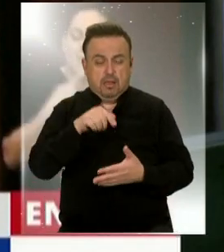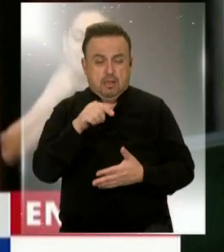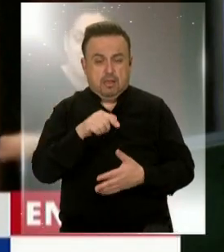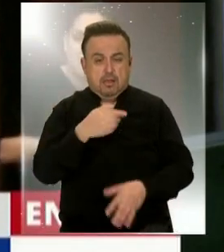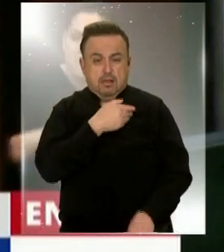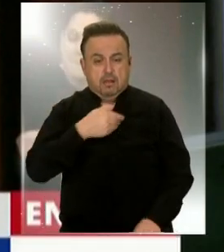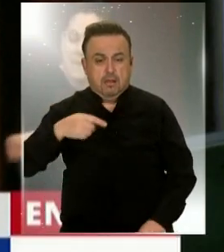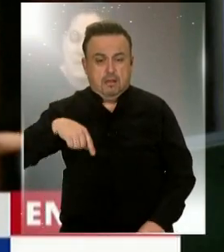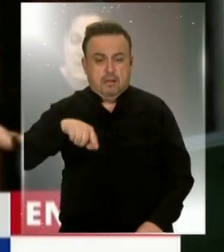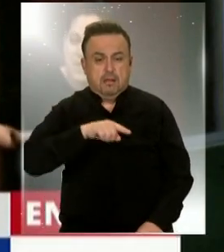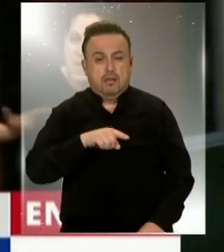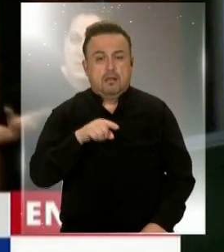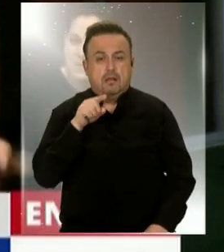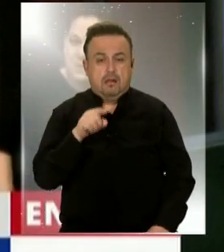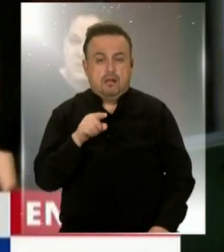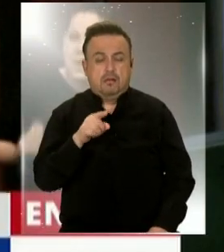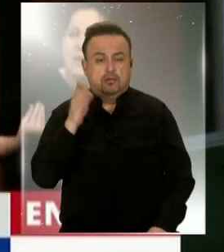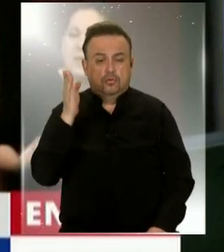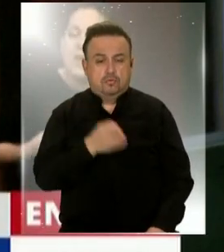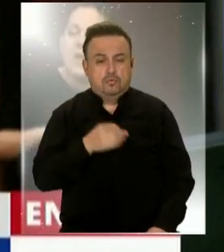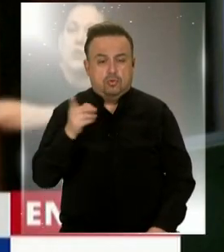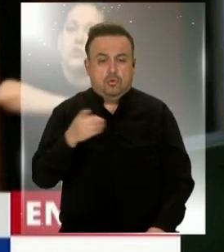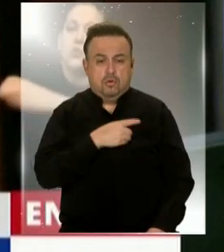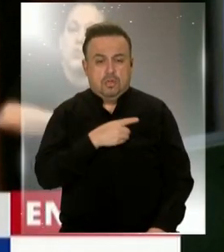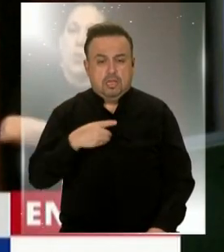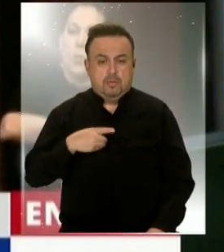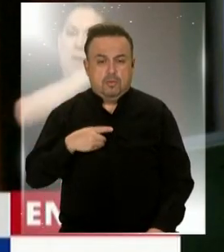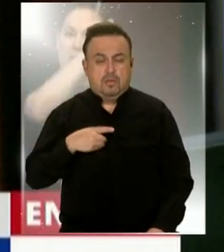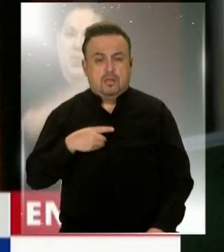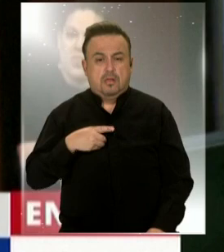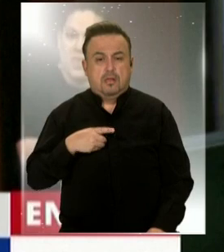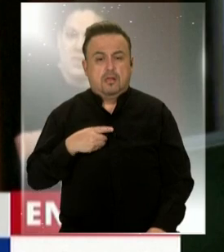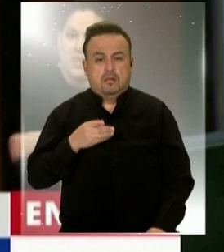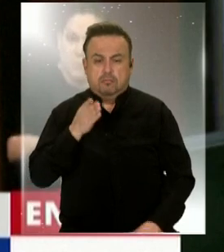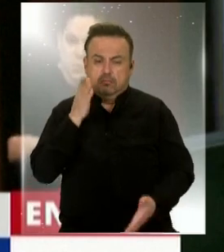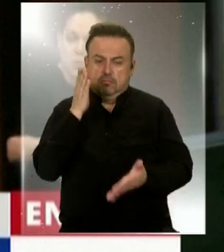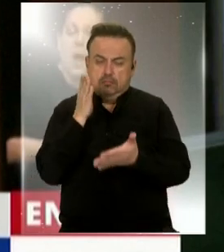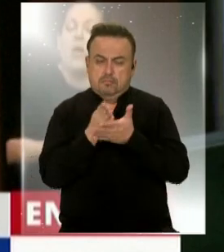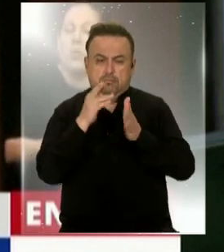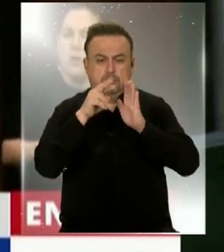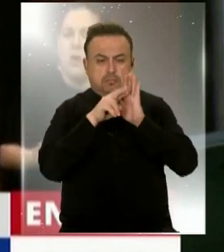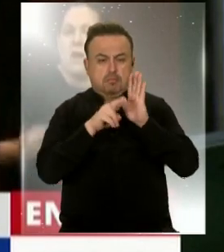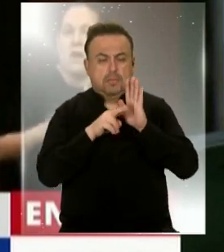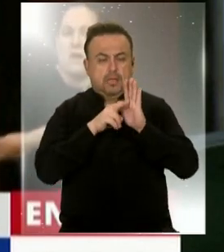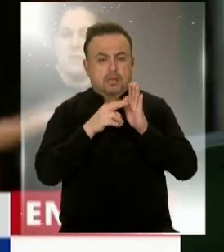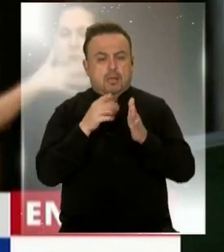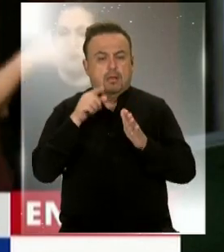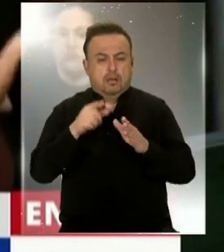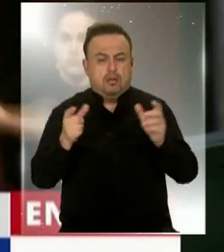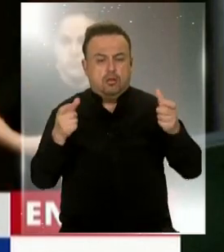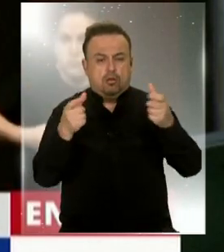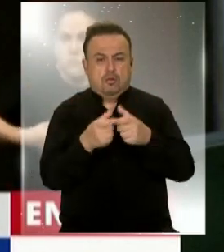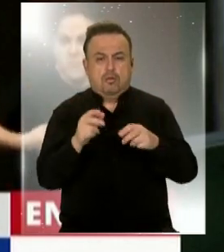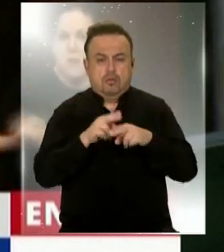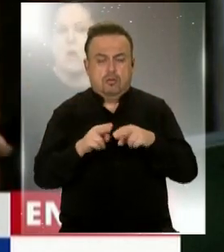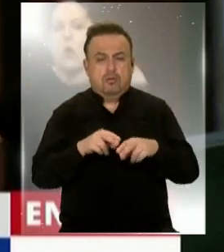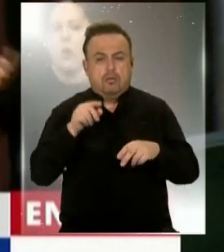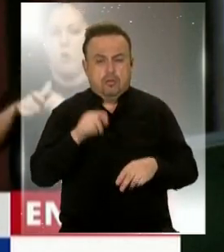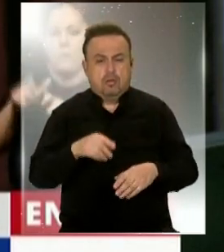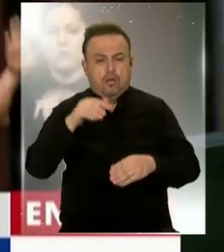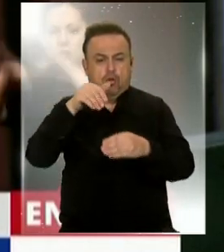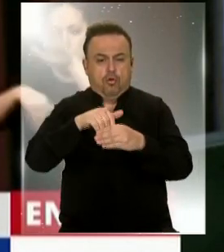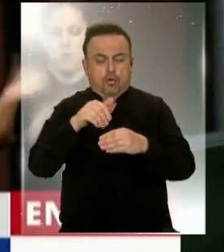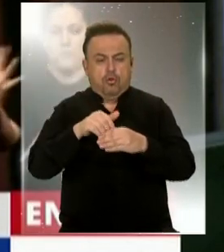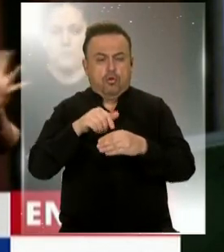presidencia es suspender al diputado, aplicar el reglamento y constituir la comisión. Se va a